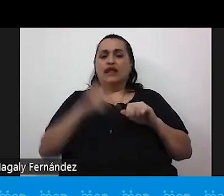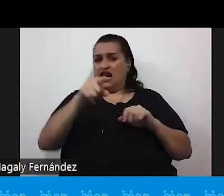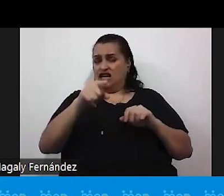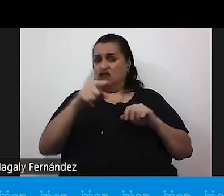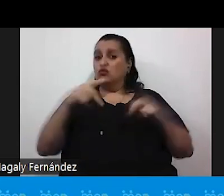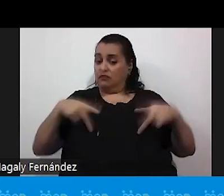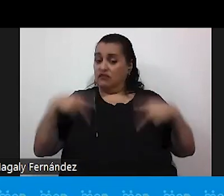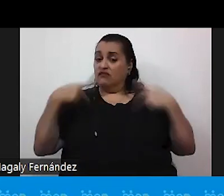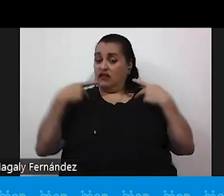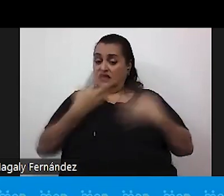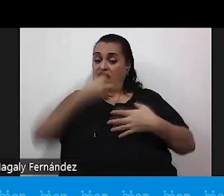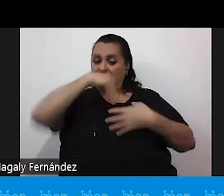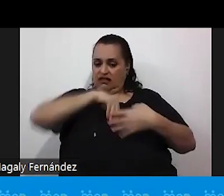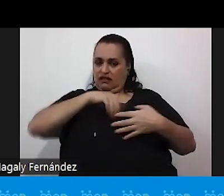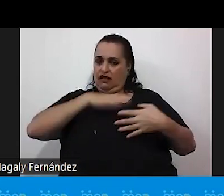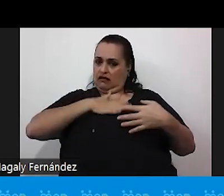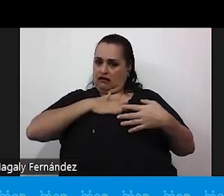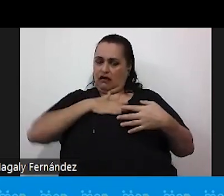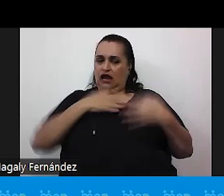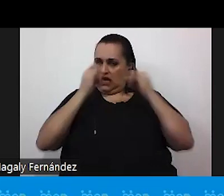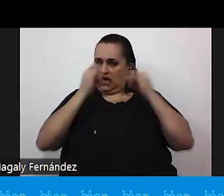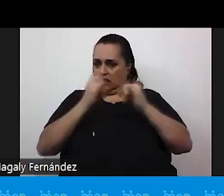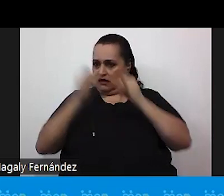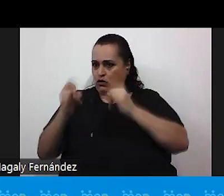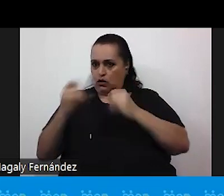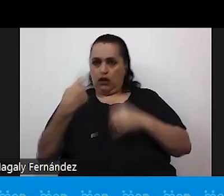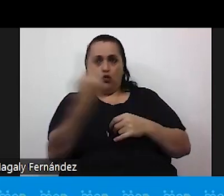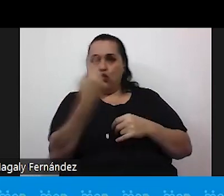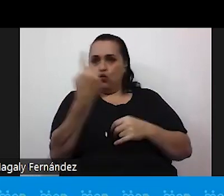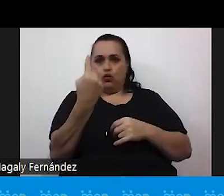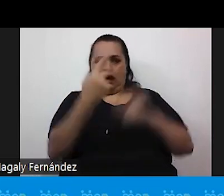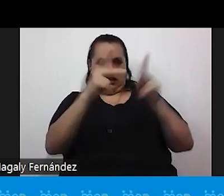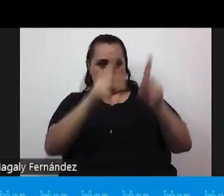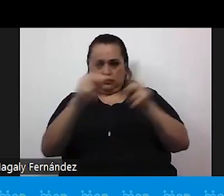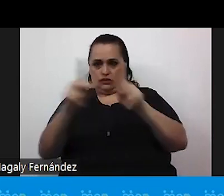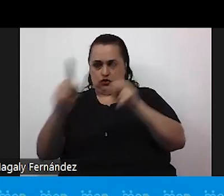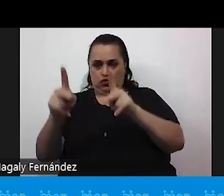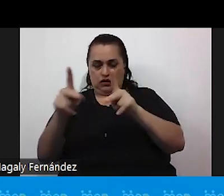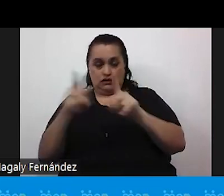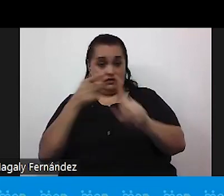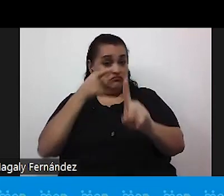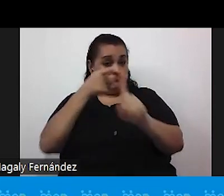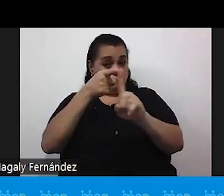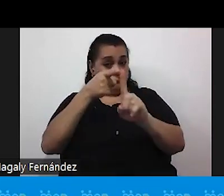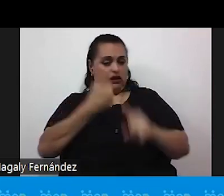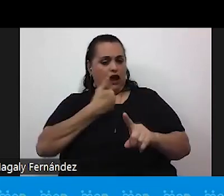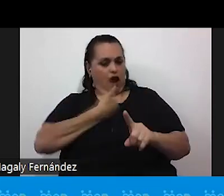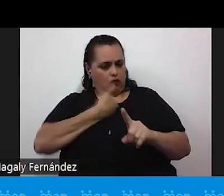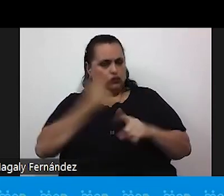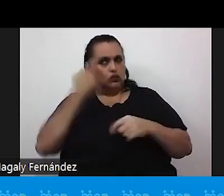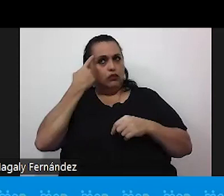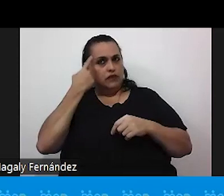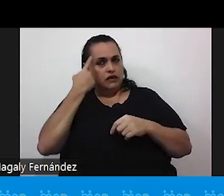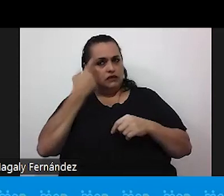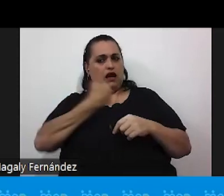interna, individual, única de una persona en el cual se autopiensa, se